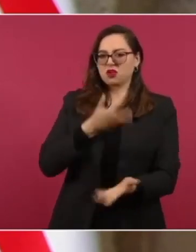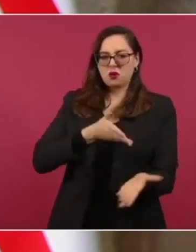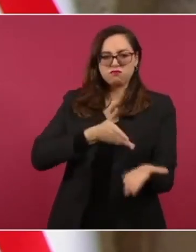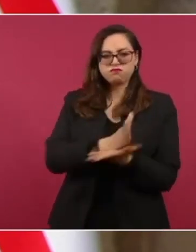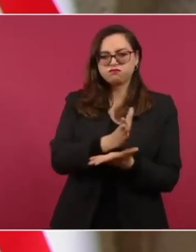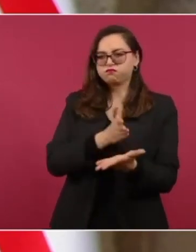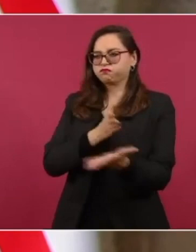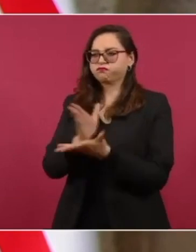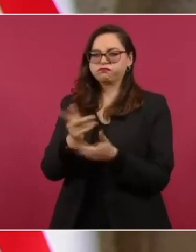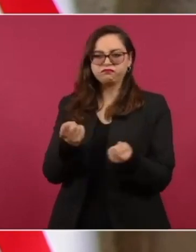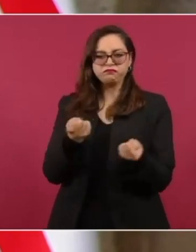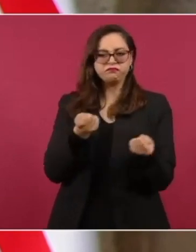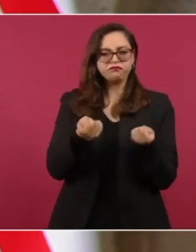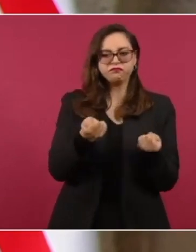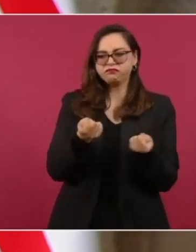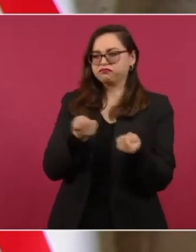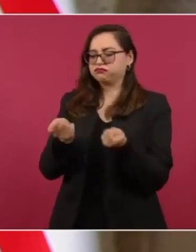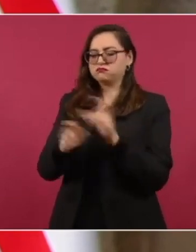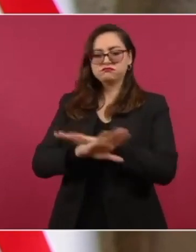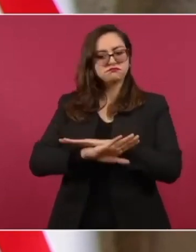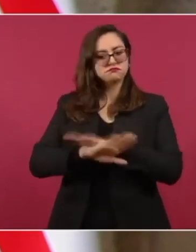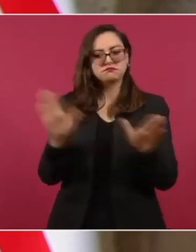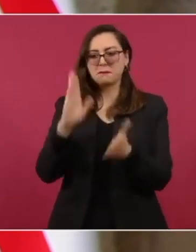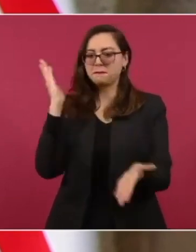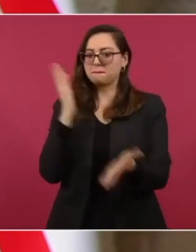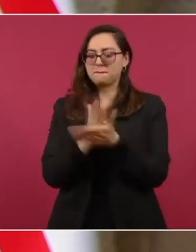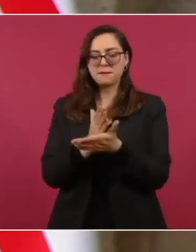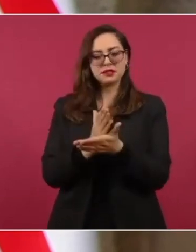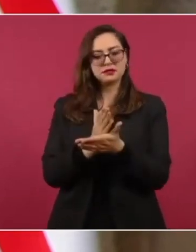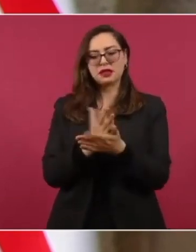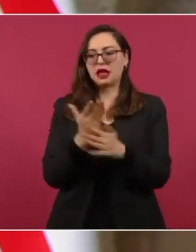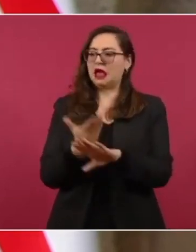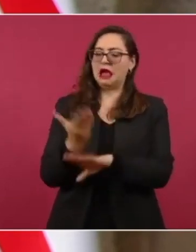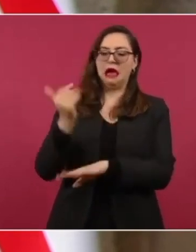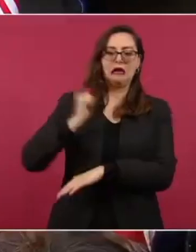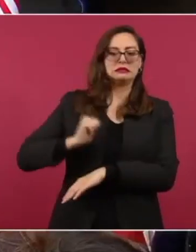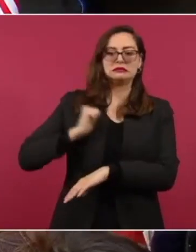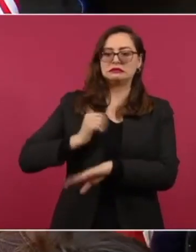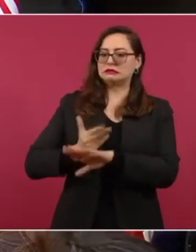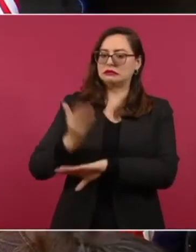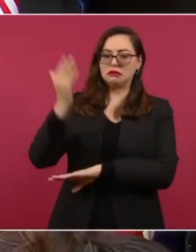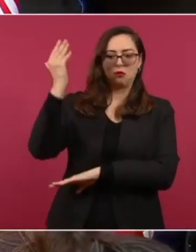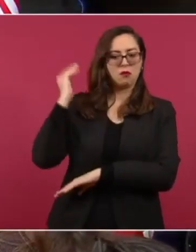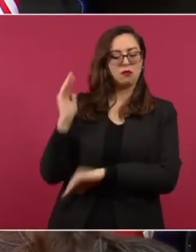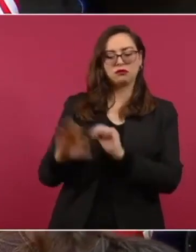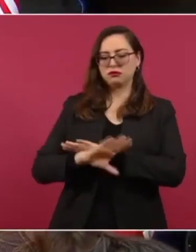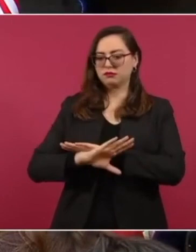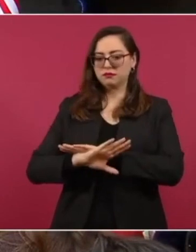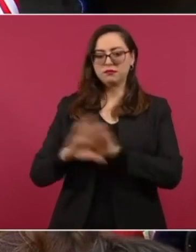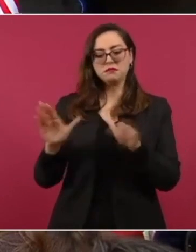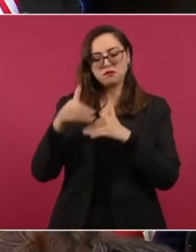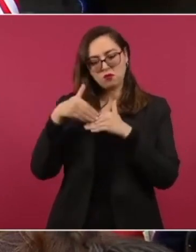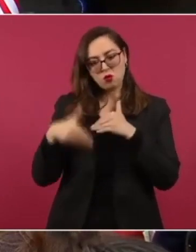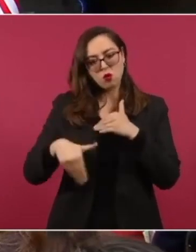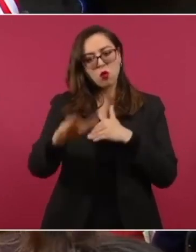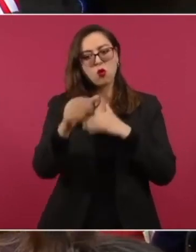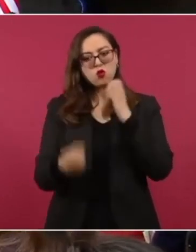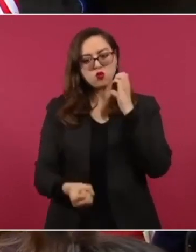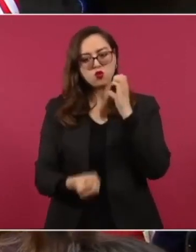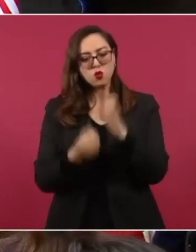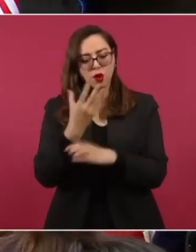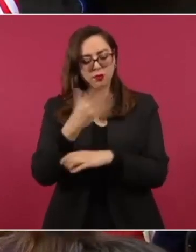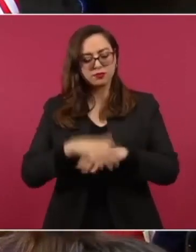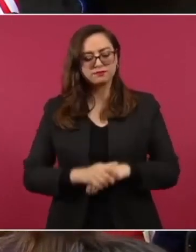Yo abro un paréntesis para expresar mi reconocimiento